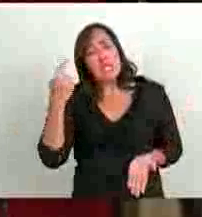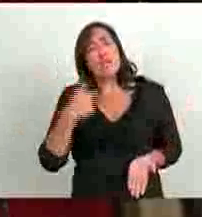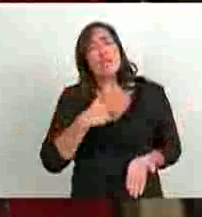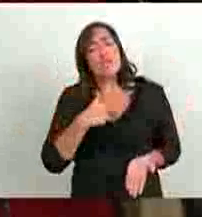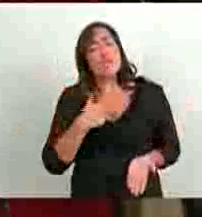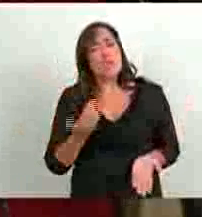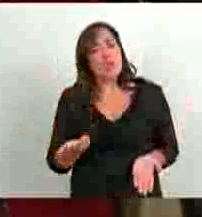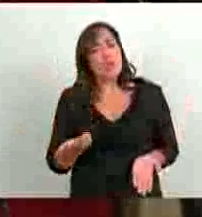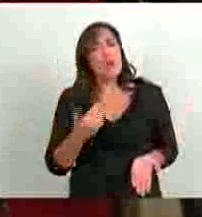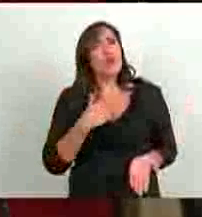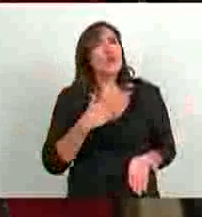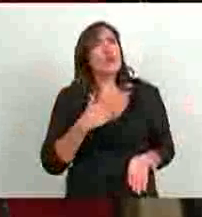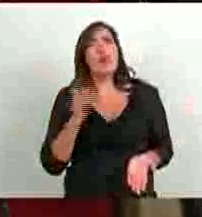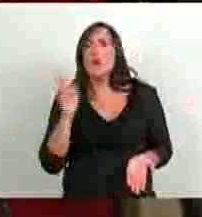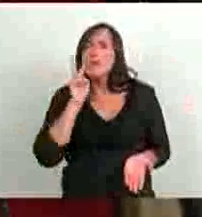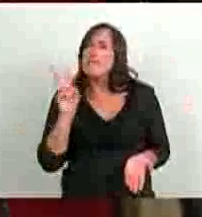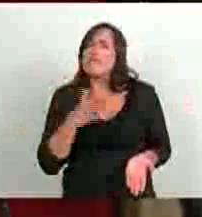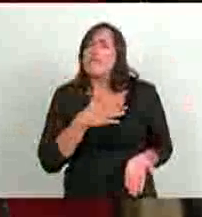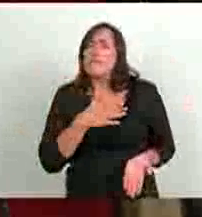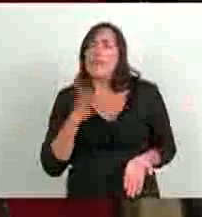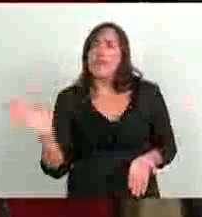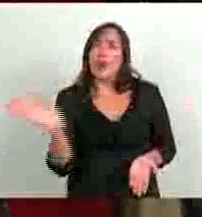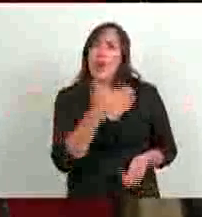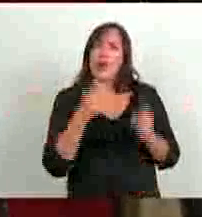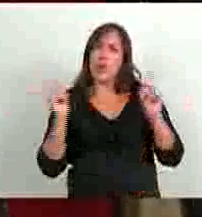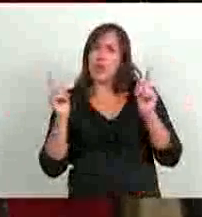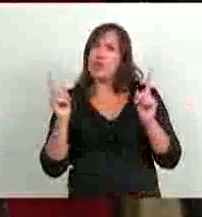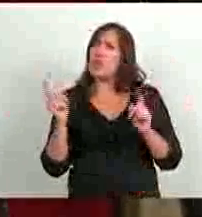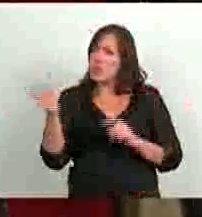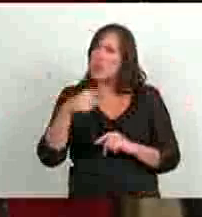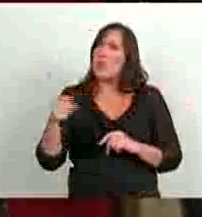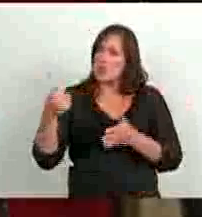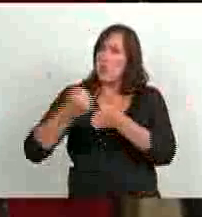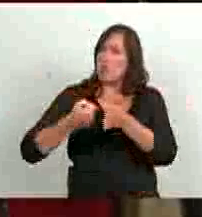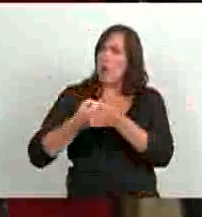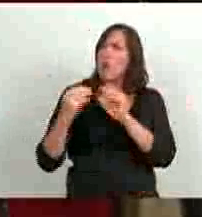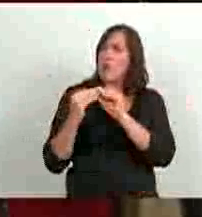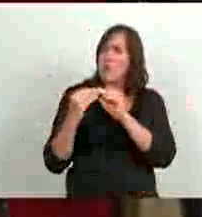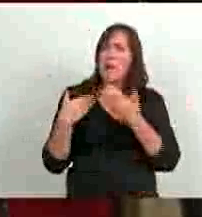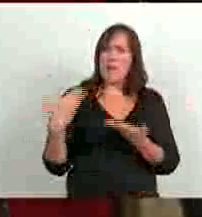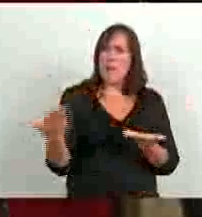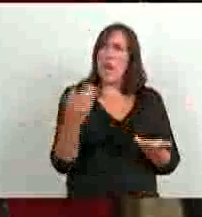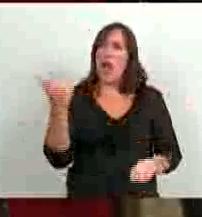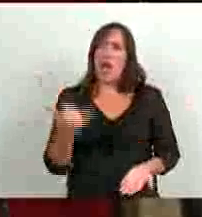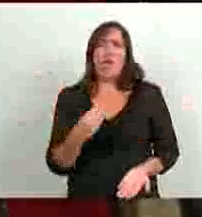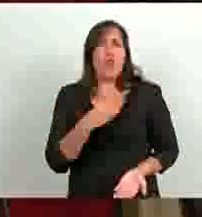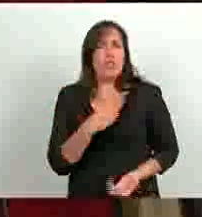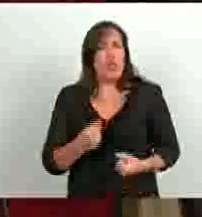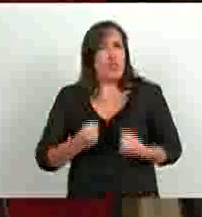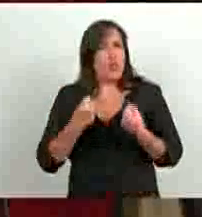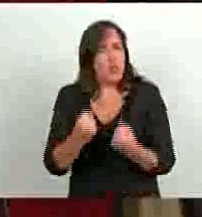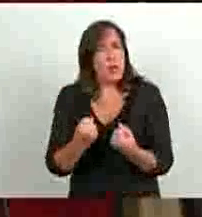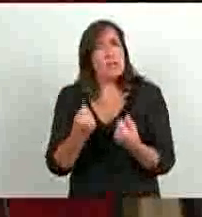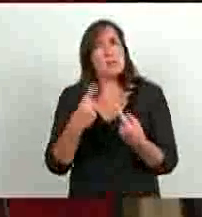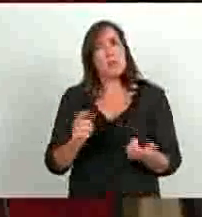aprecio por todos los docentes, los considero compañeros, los considero con una gran vocación, un gran esfuerzo, pero